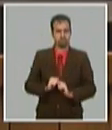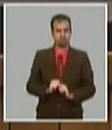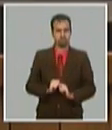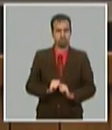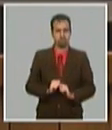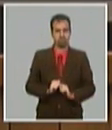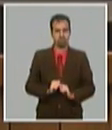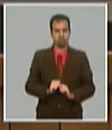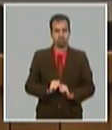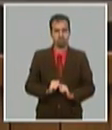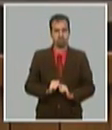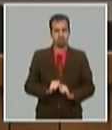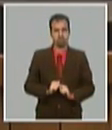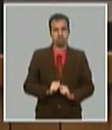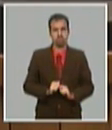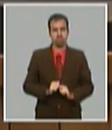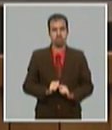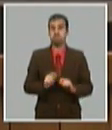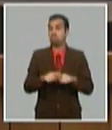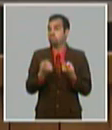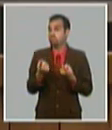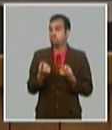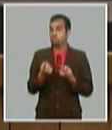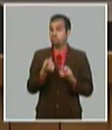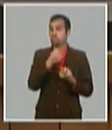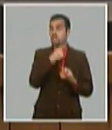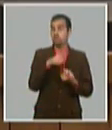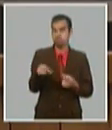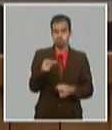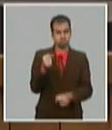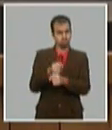porque usted puede tener más utilidad